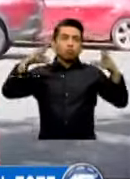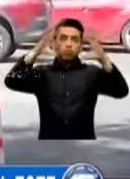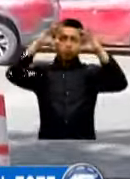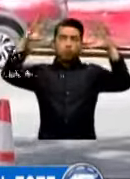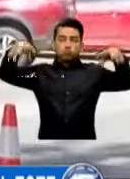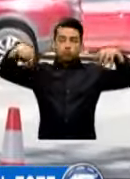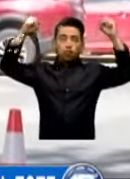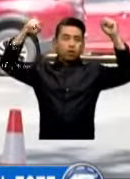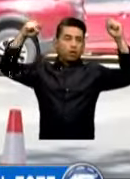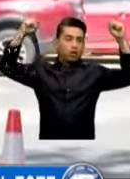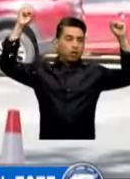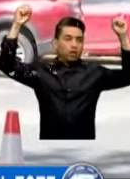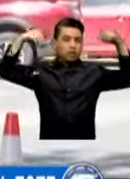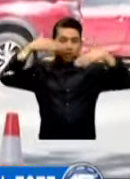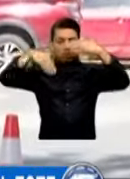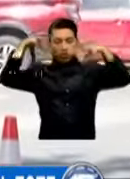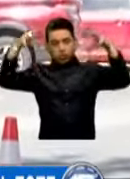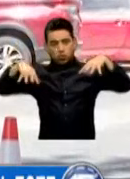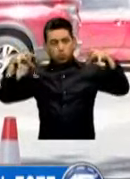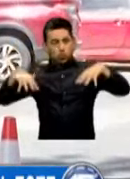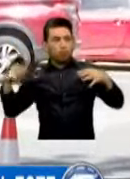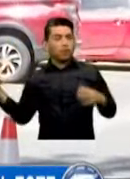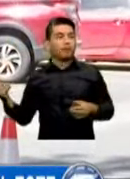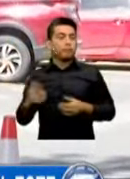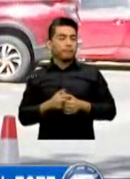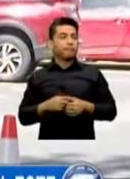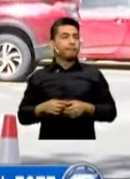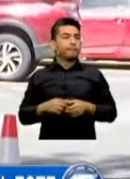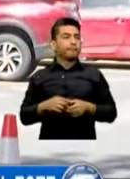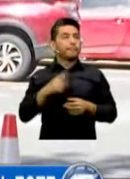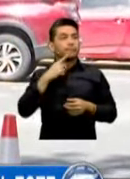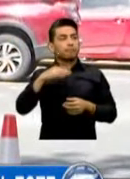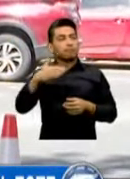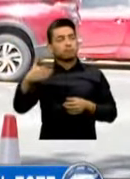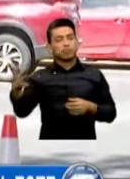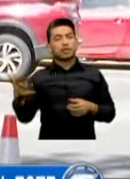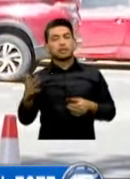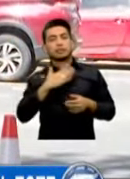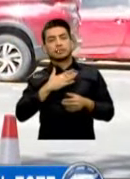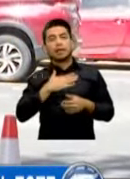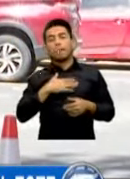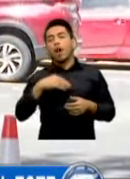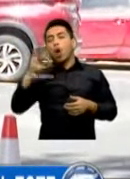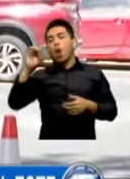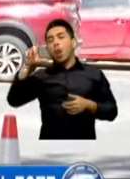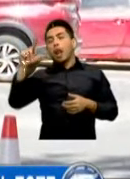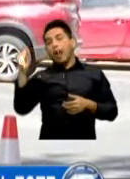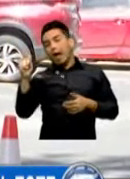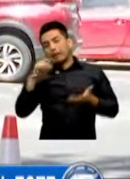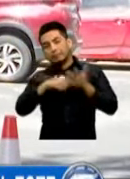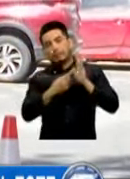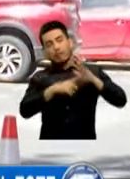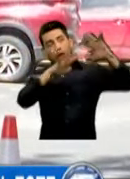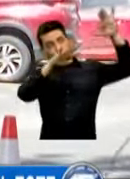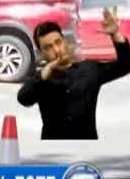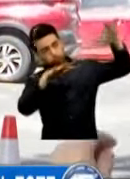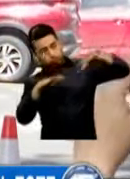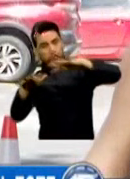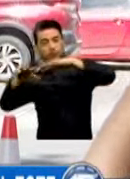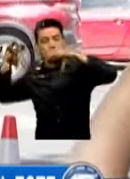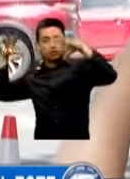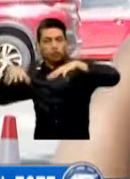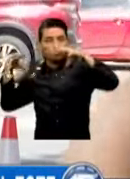ambiente Cálido Y Sole Durante el Día Sin embargo El Paso De Una Onda del Este Que Sería La Número 11 Para Nosotros Incrementará Las